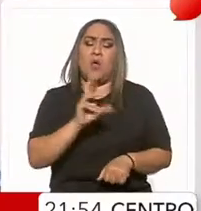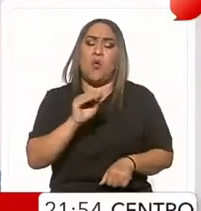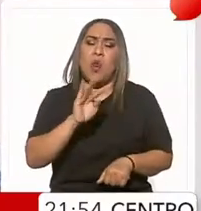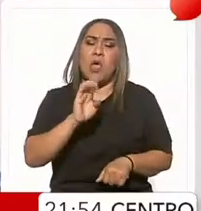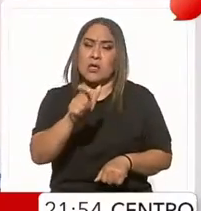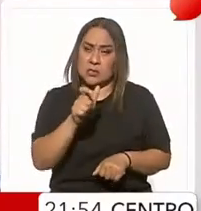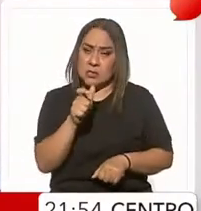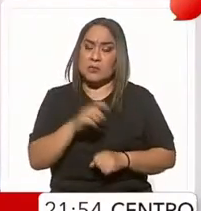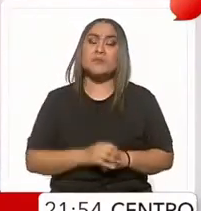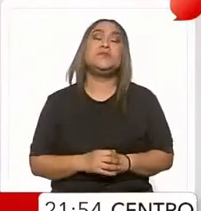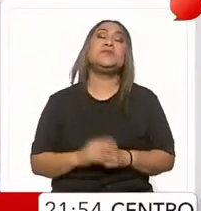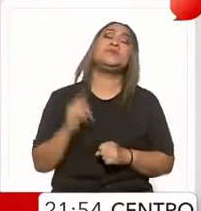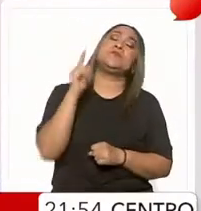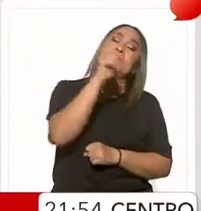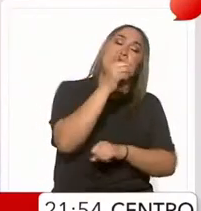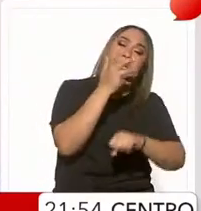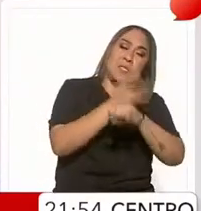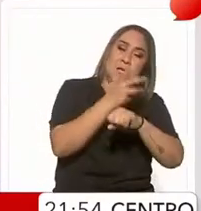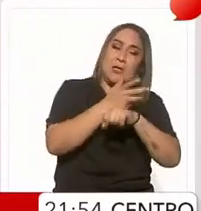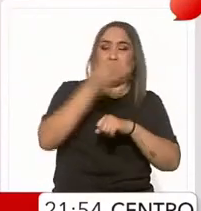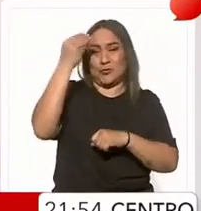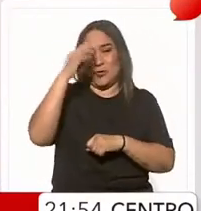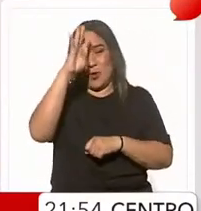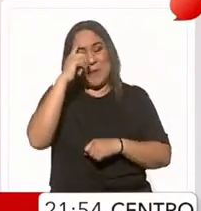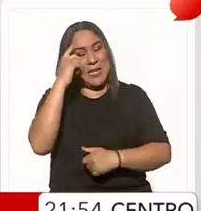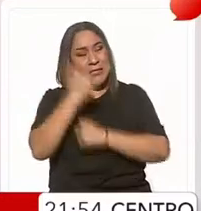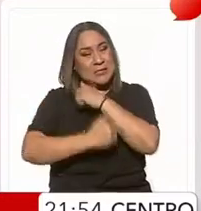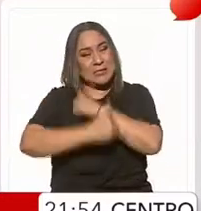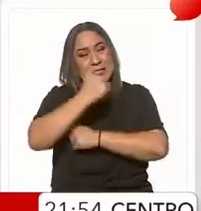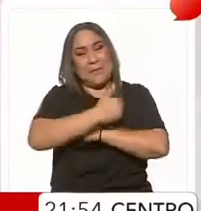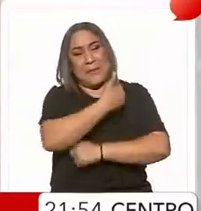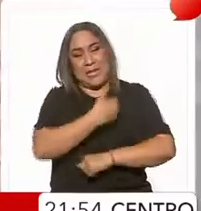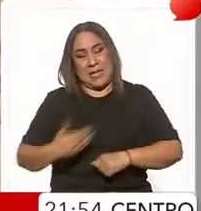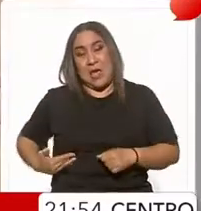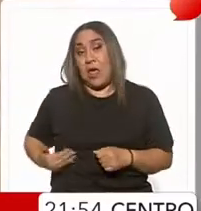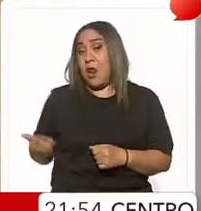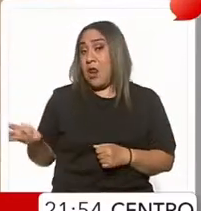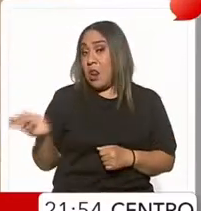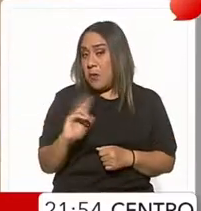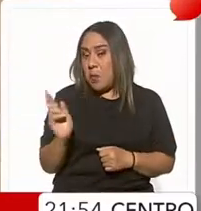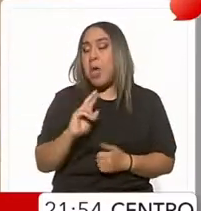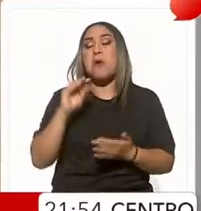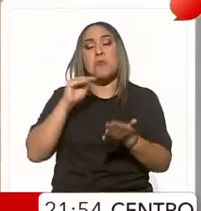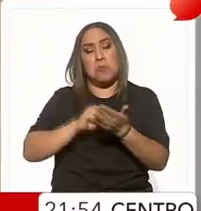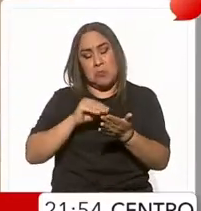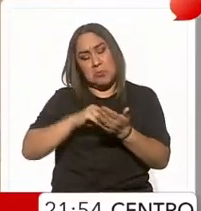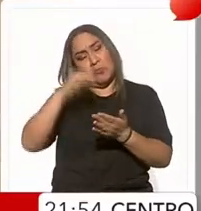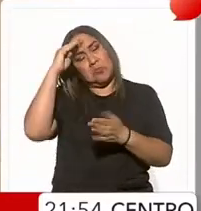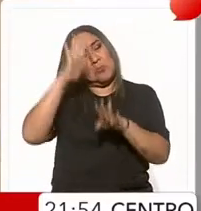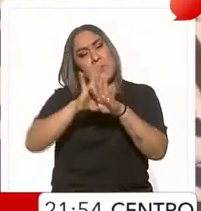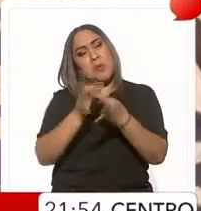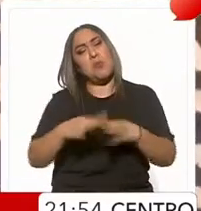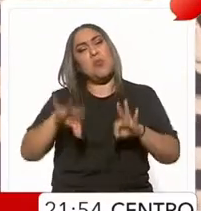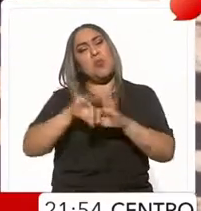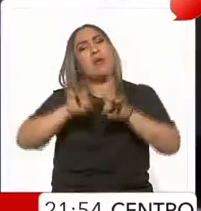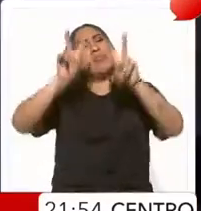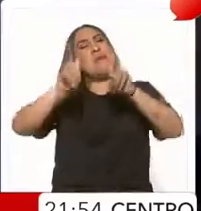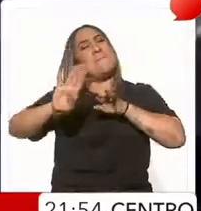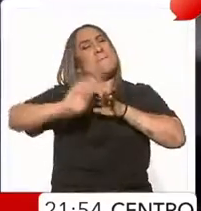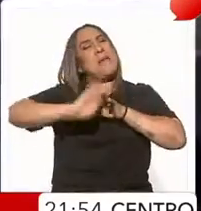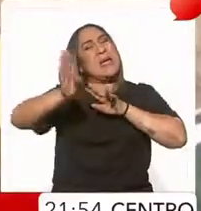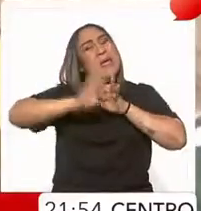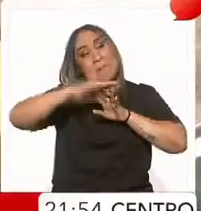en Estados Unidos Donald Trump aspirante presidencial republicano continúa enfocado en el tema migratorio como eje